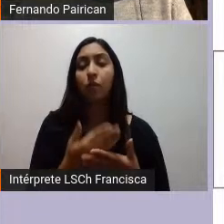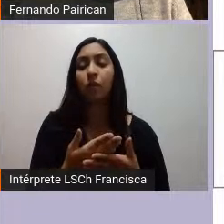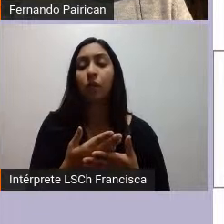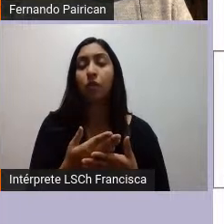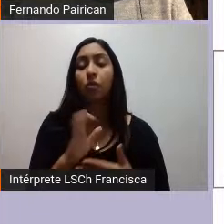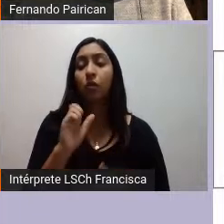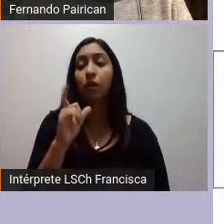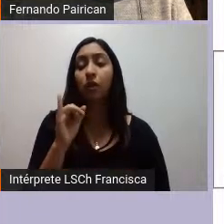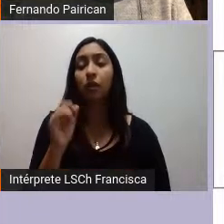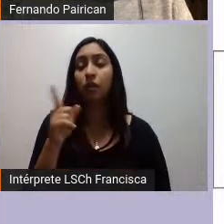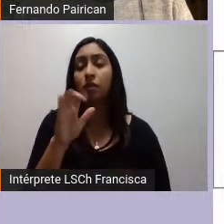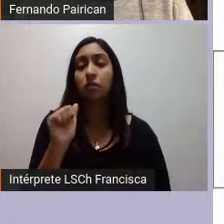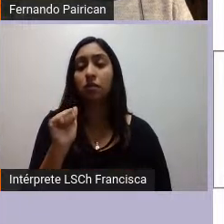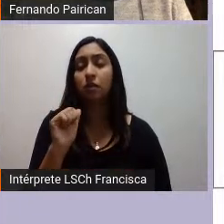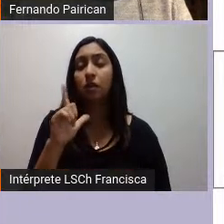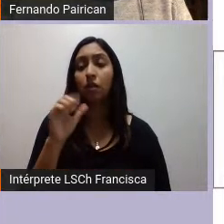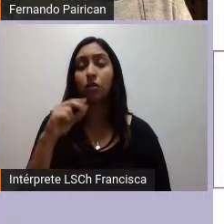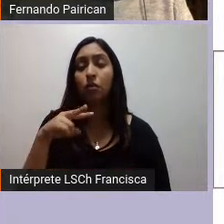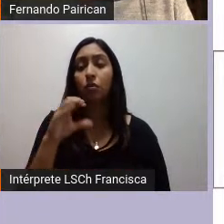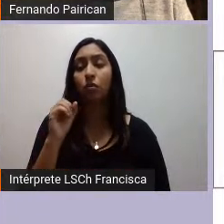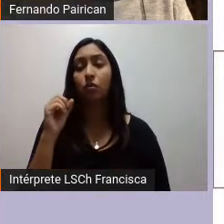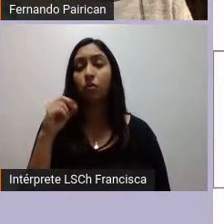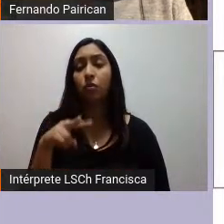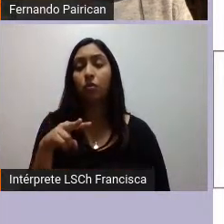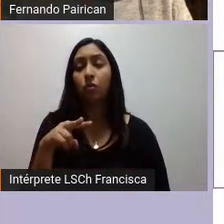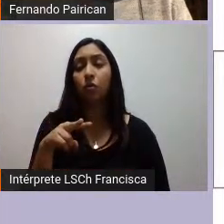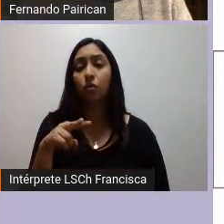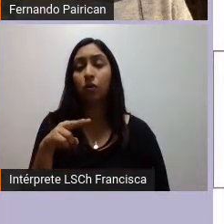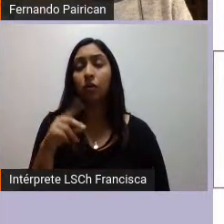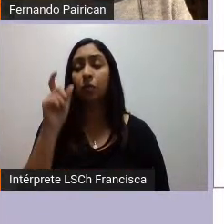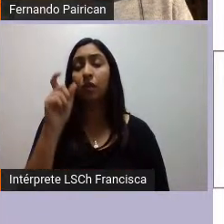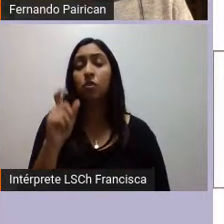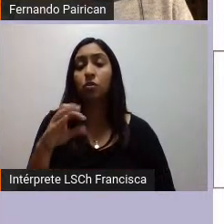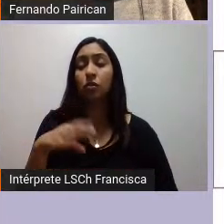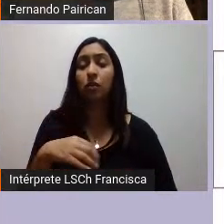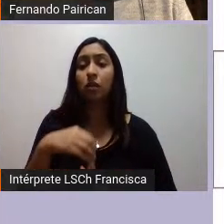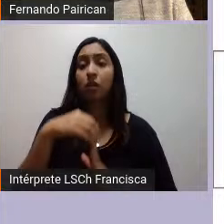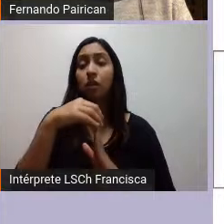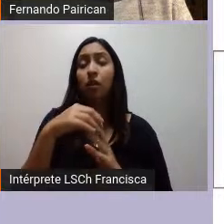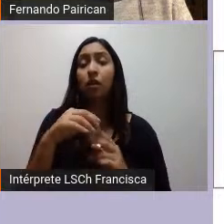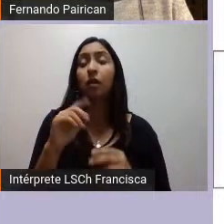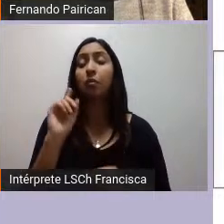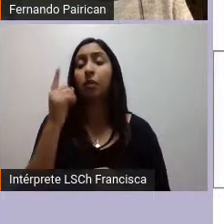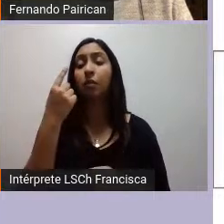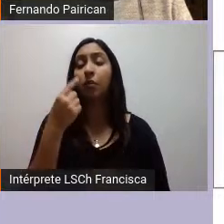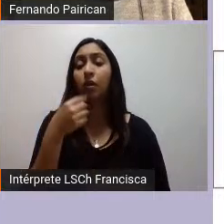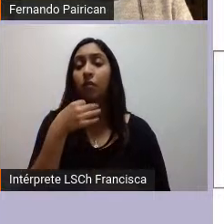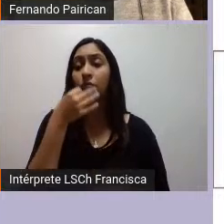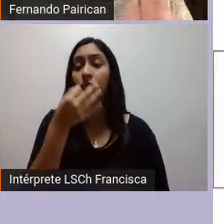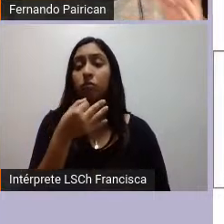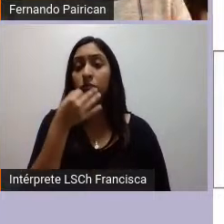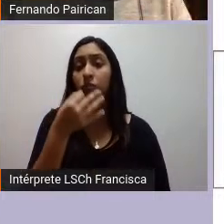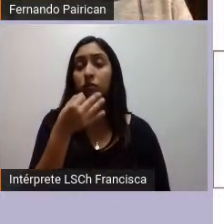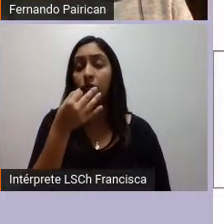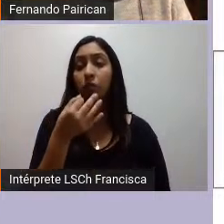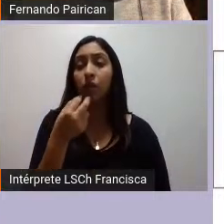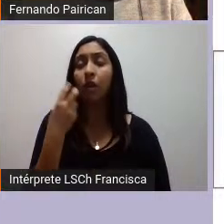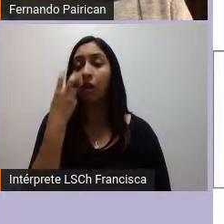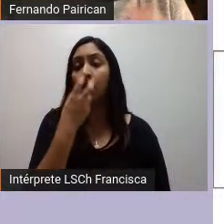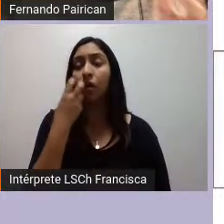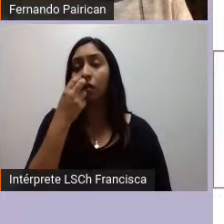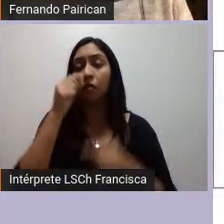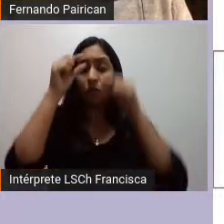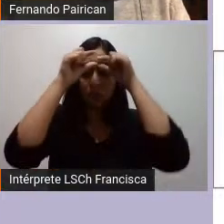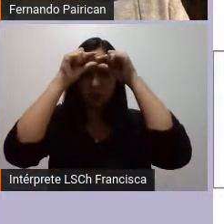electa como presidenta de la convención y hace su primera locución en Mapuzungún es de ese momento que se instaura creo yo también